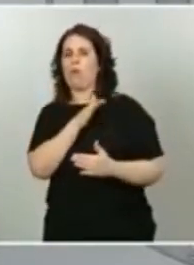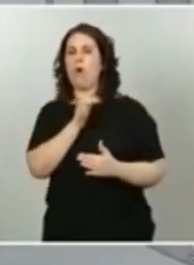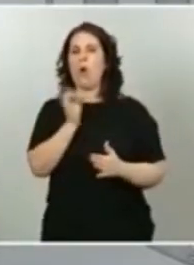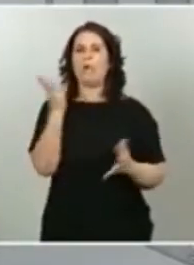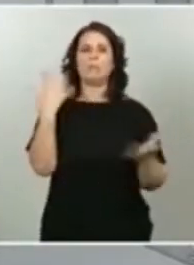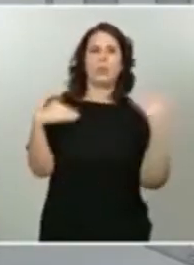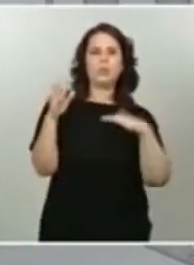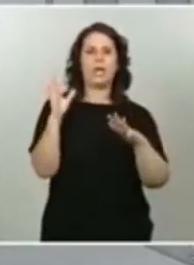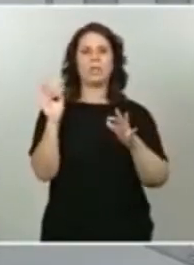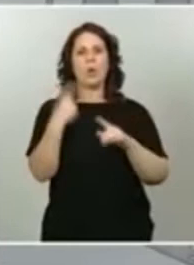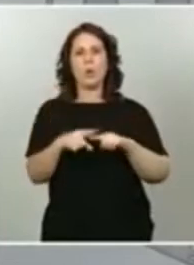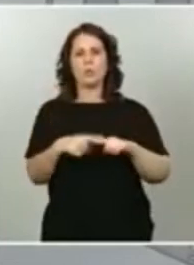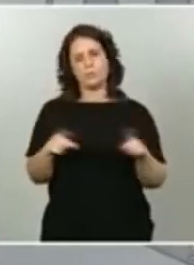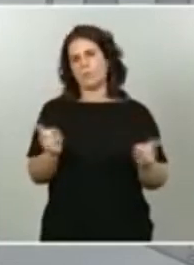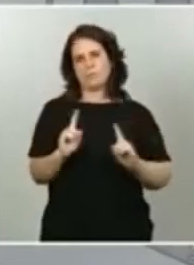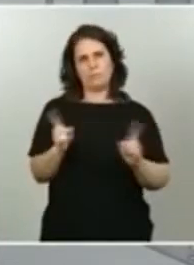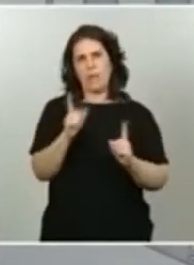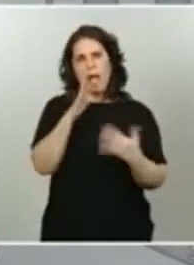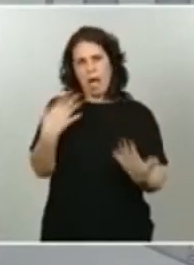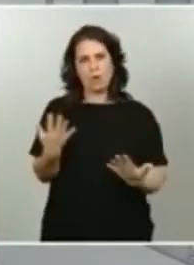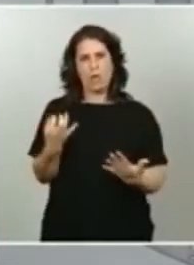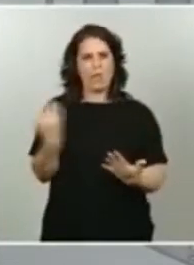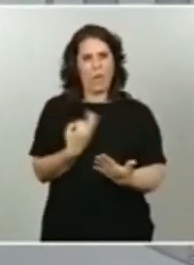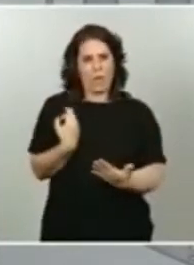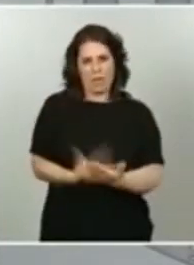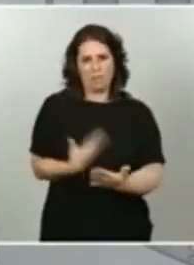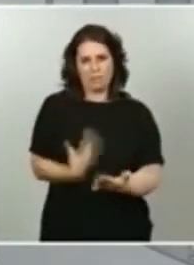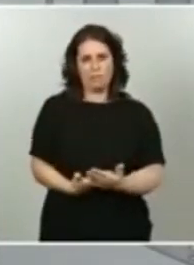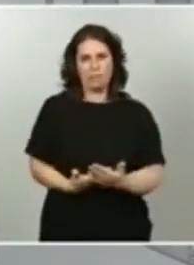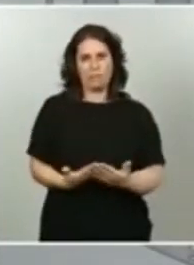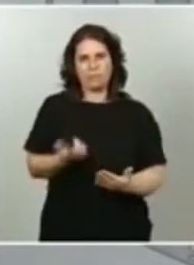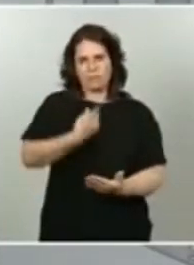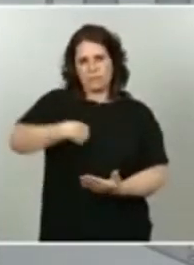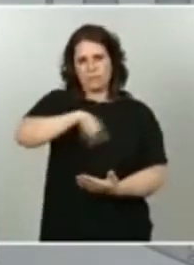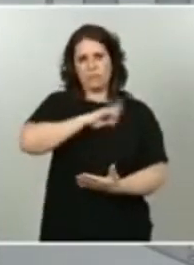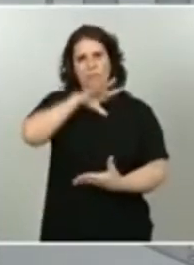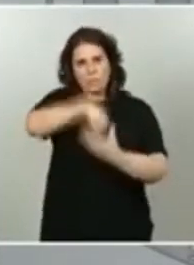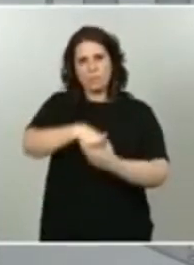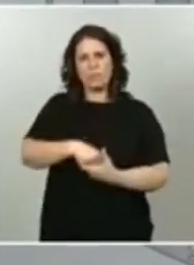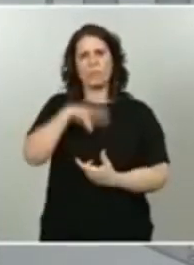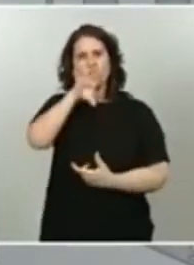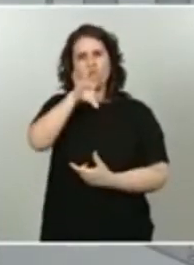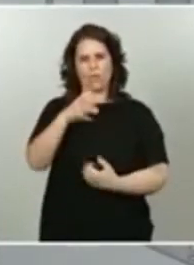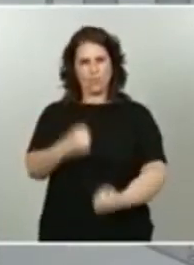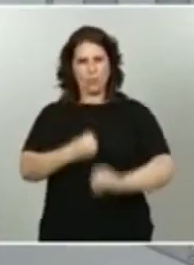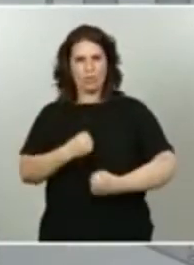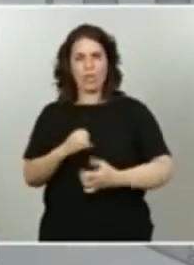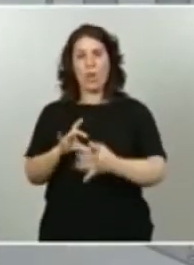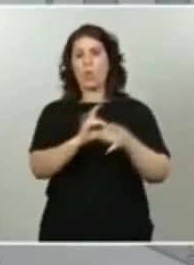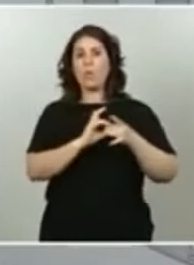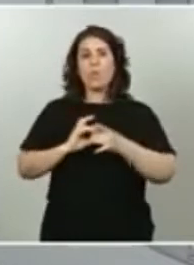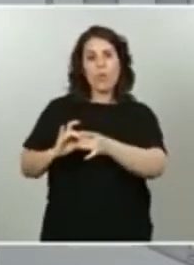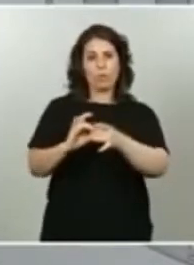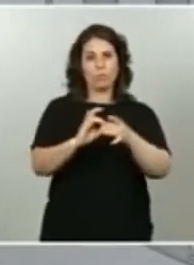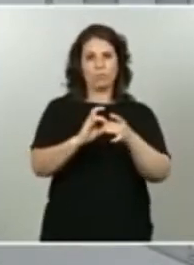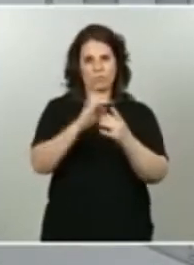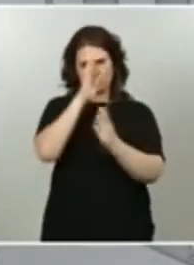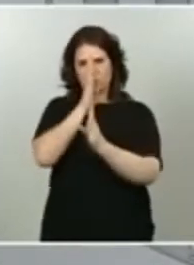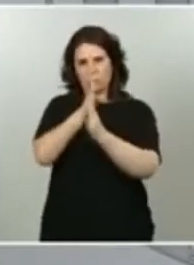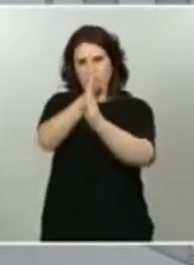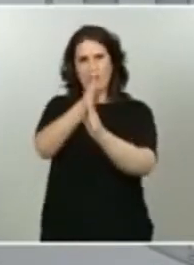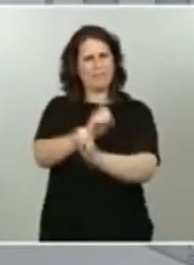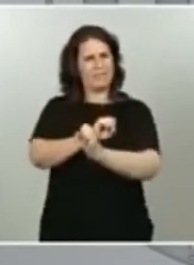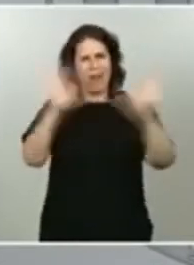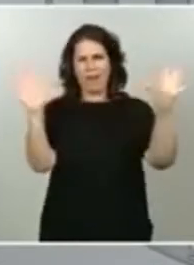sino que tenemos que evidenciar que pertenecemos a un país fuerte, unido, que tiene una senda clara de reactivación